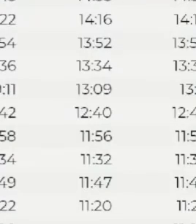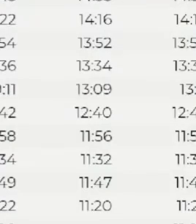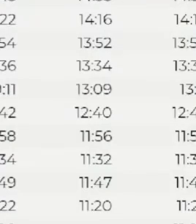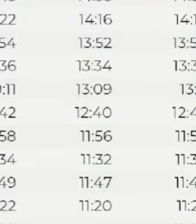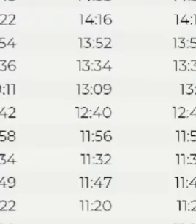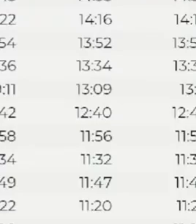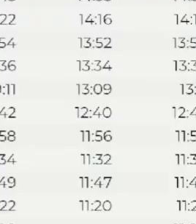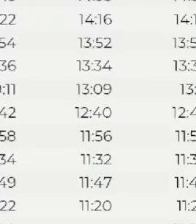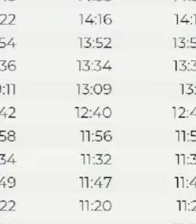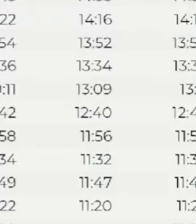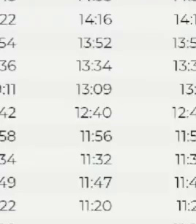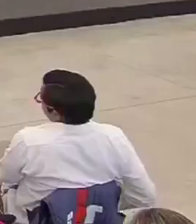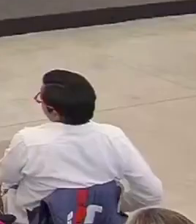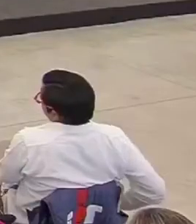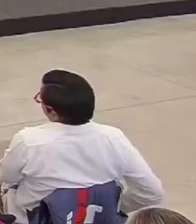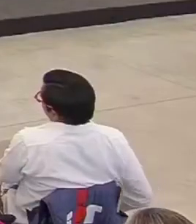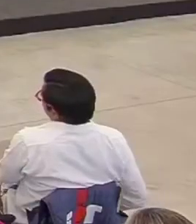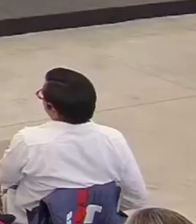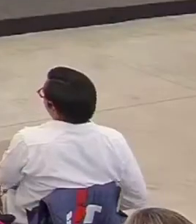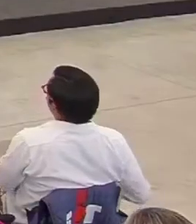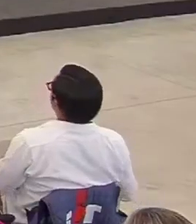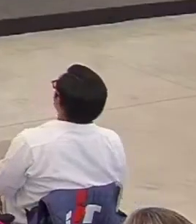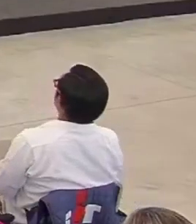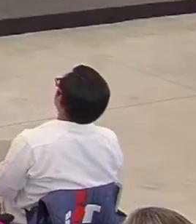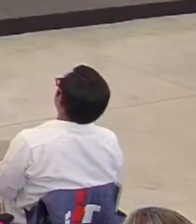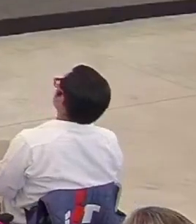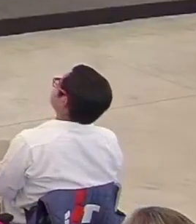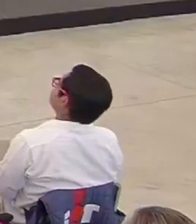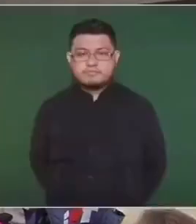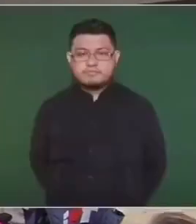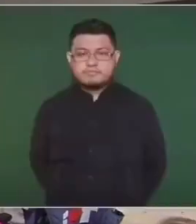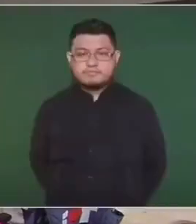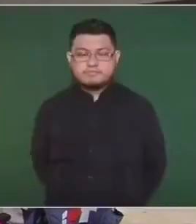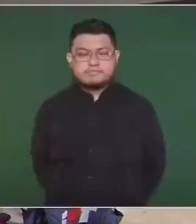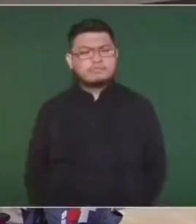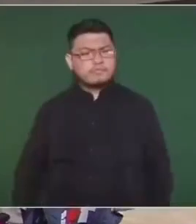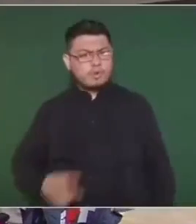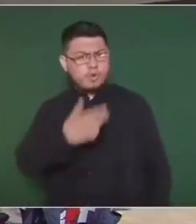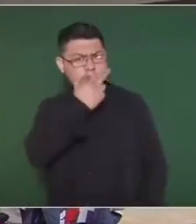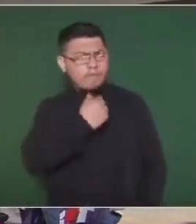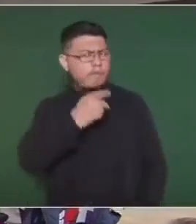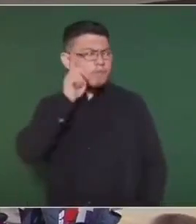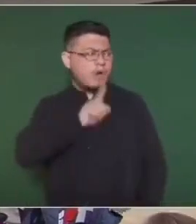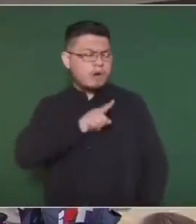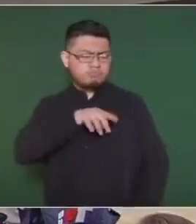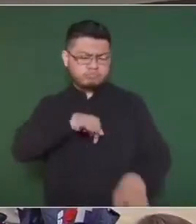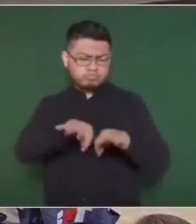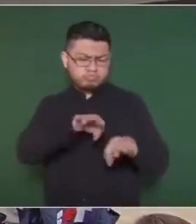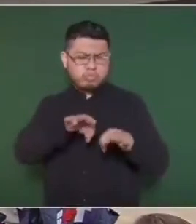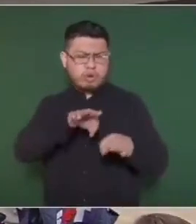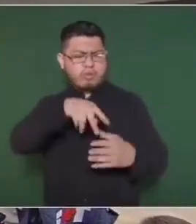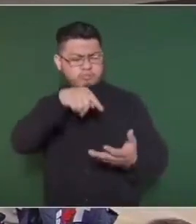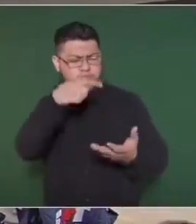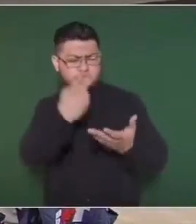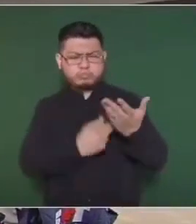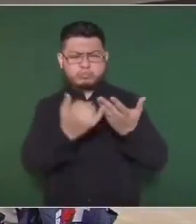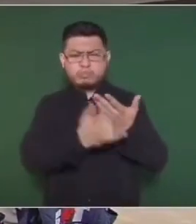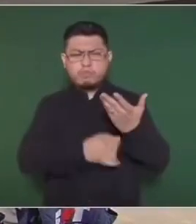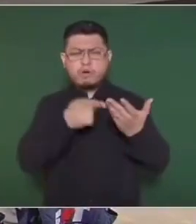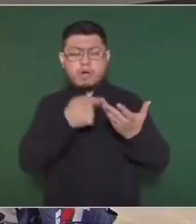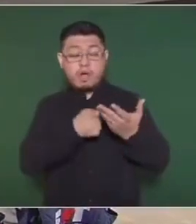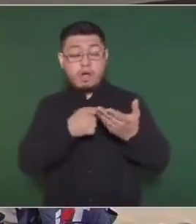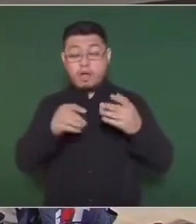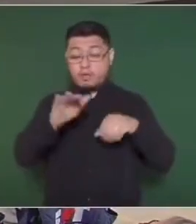Señor presidente, los hombres y mujeres que participamos en la construcción, explotación, operación y